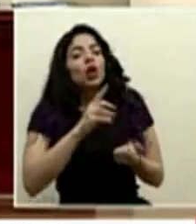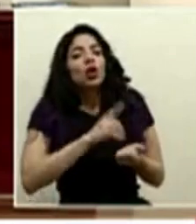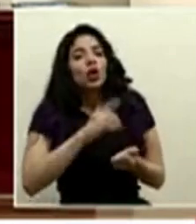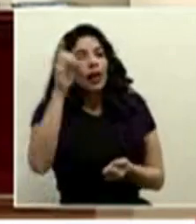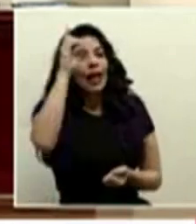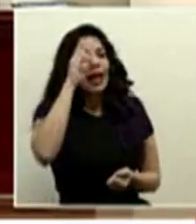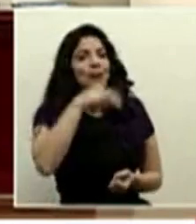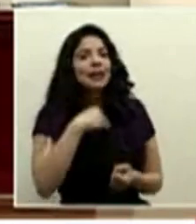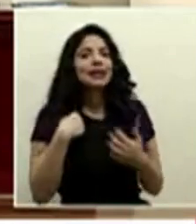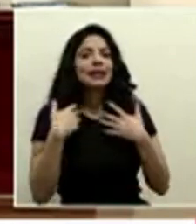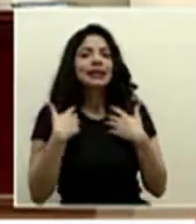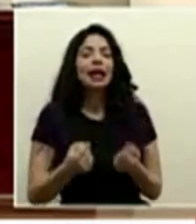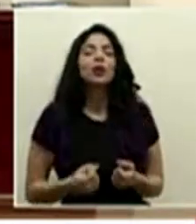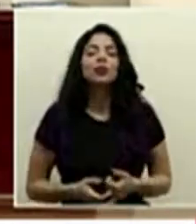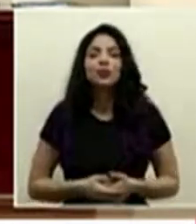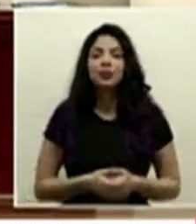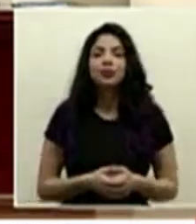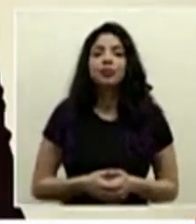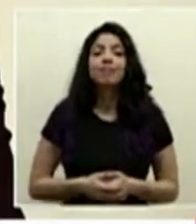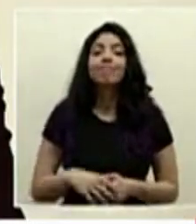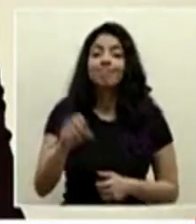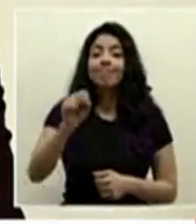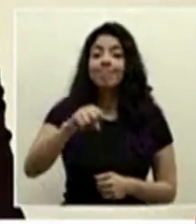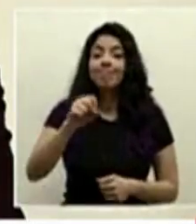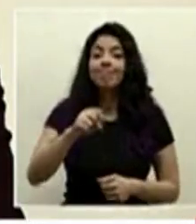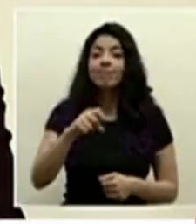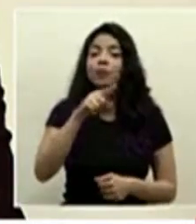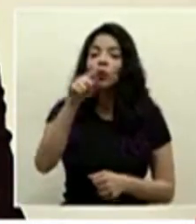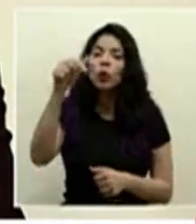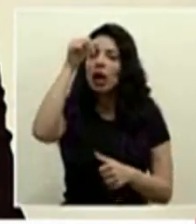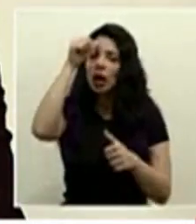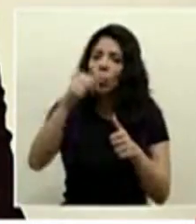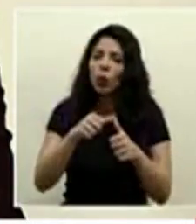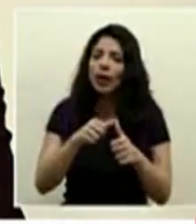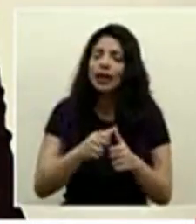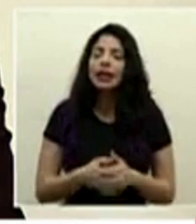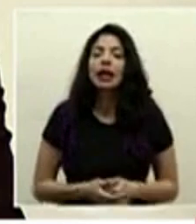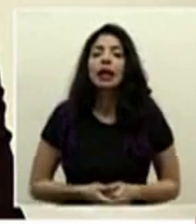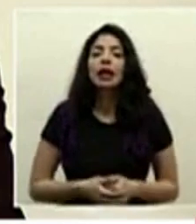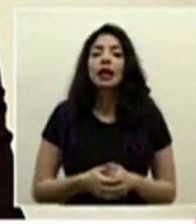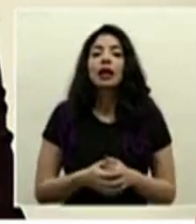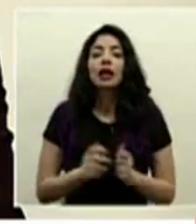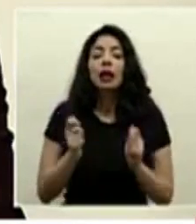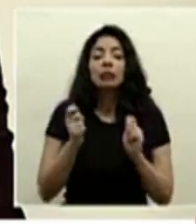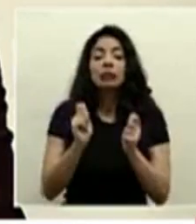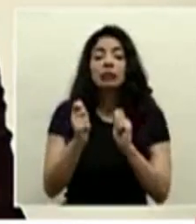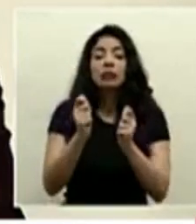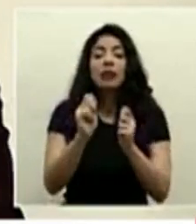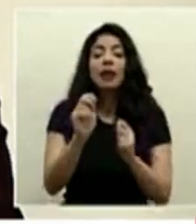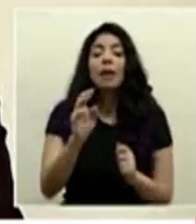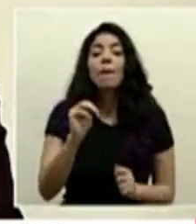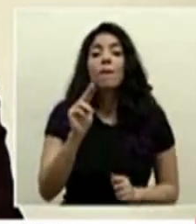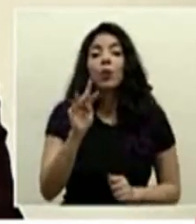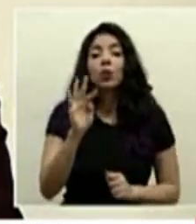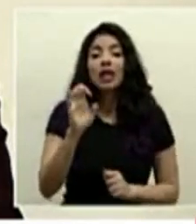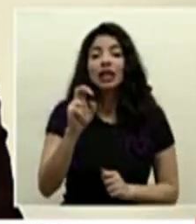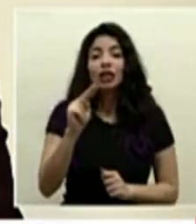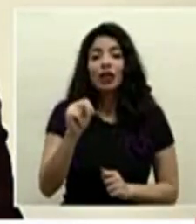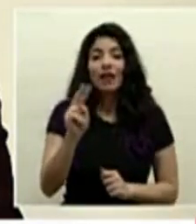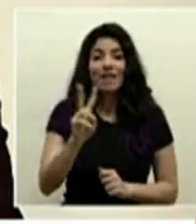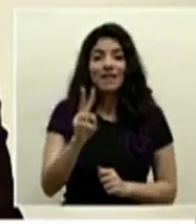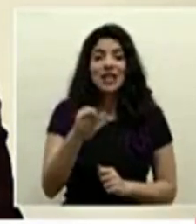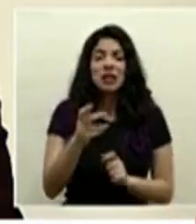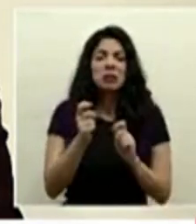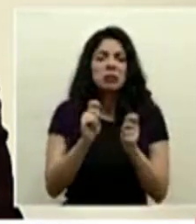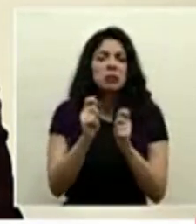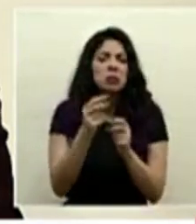Daniel Salas Ministro de Salud Sí recordemos las mutaciones del virus que generalmente son mutaciones